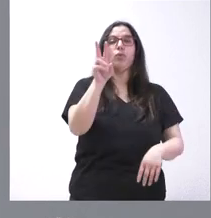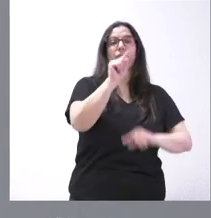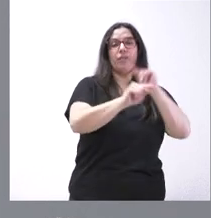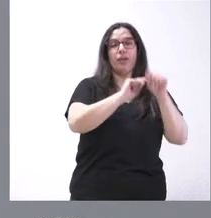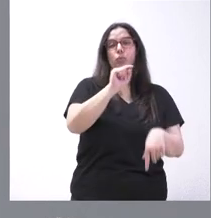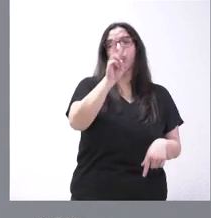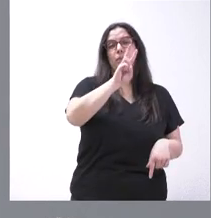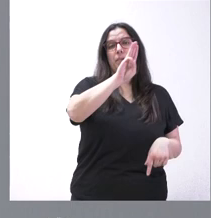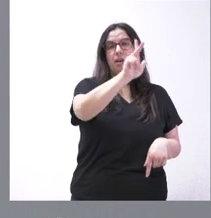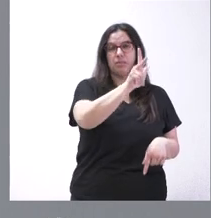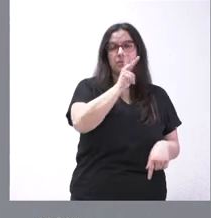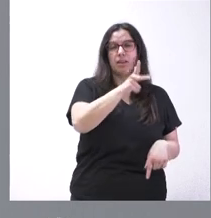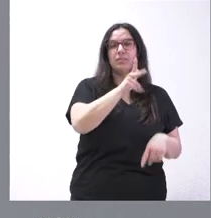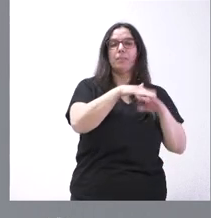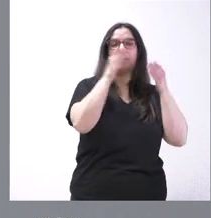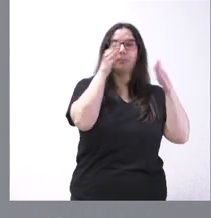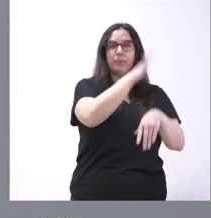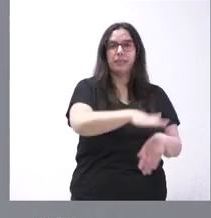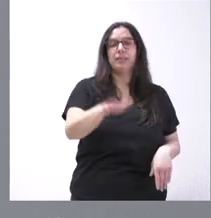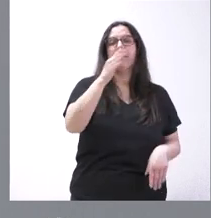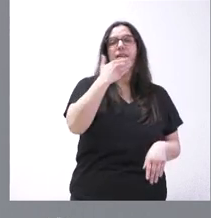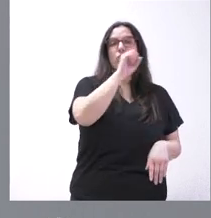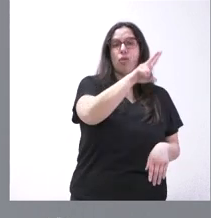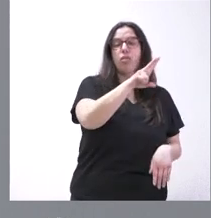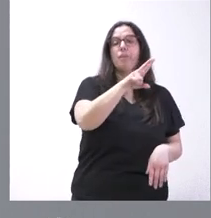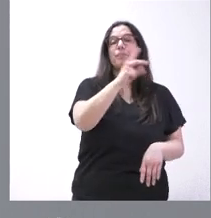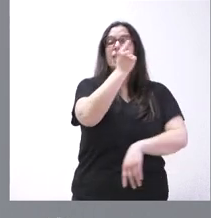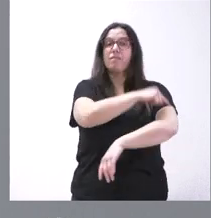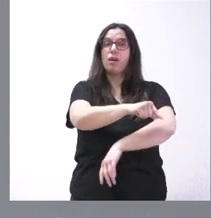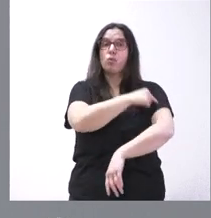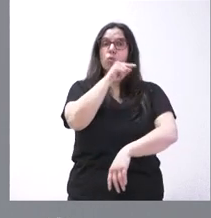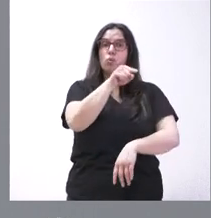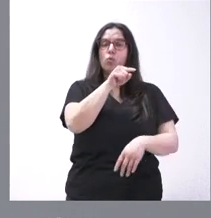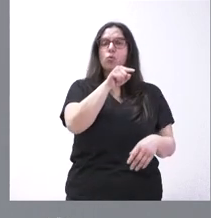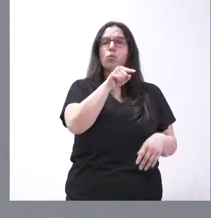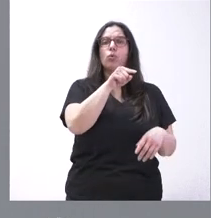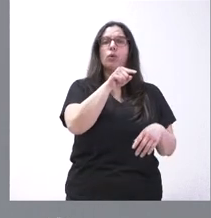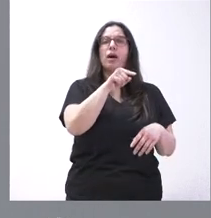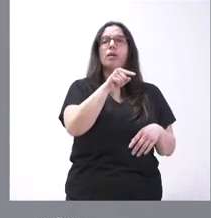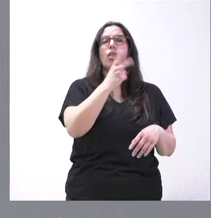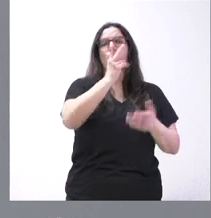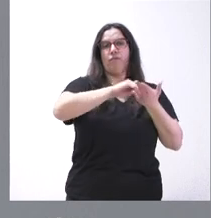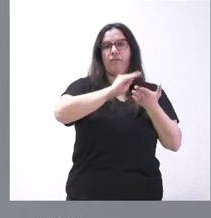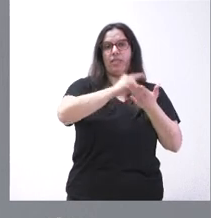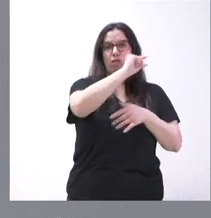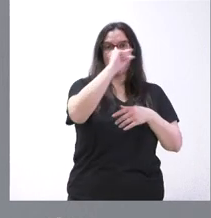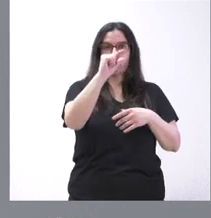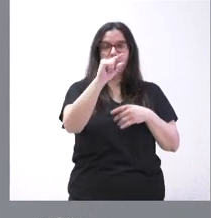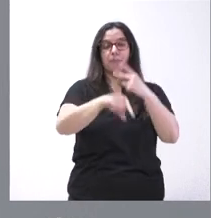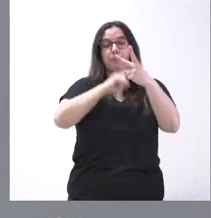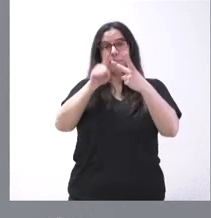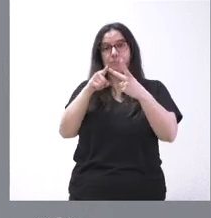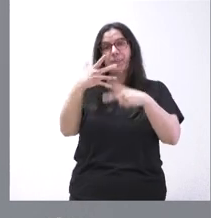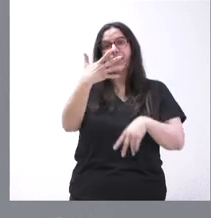papiloma humano dirigida a niños de 12 años. La vacuna cuenta con una pausa de administración de dos dosis y el segundo acuerdo son